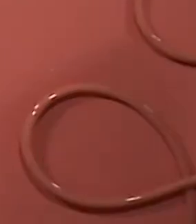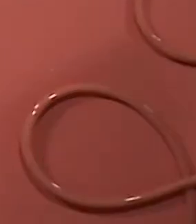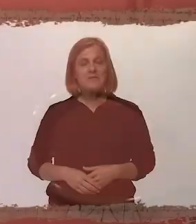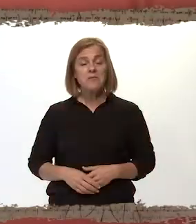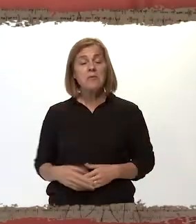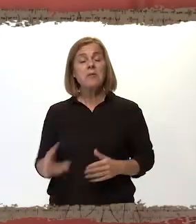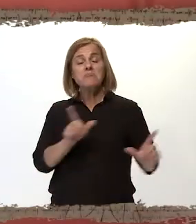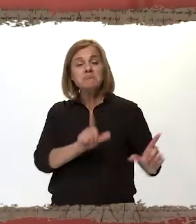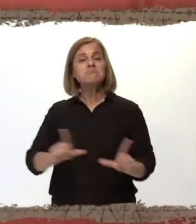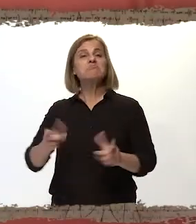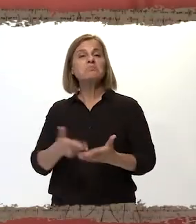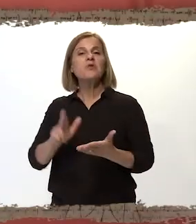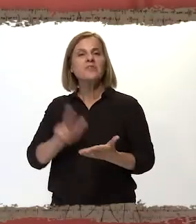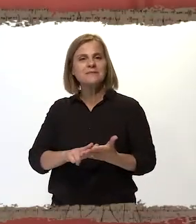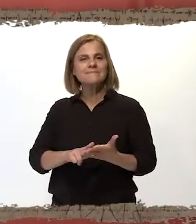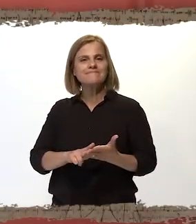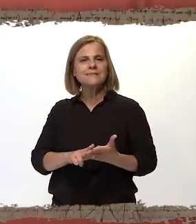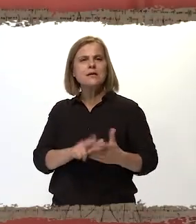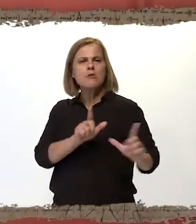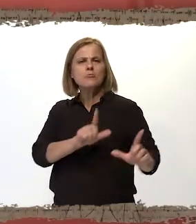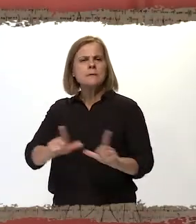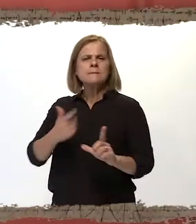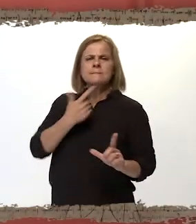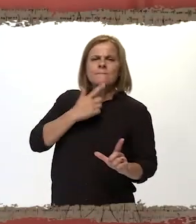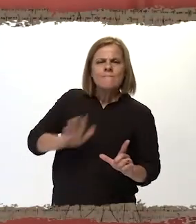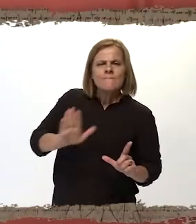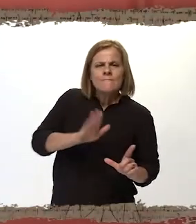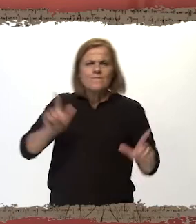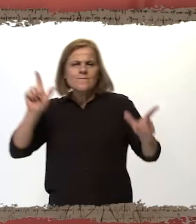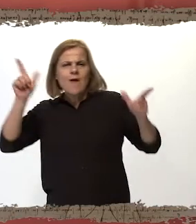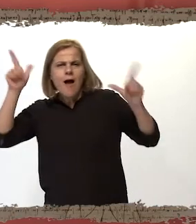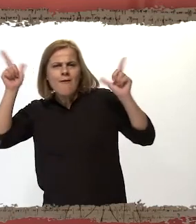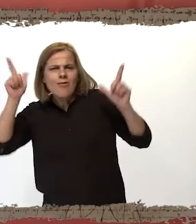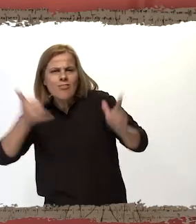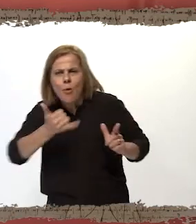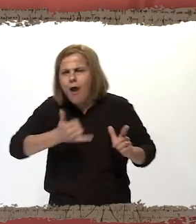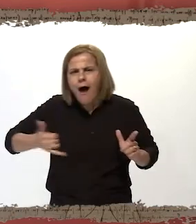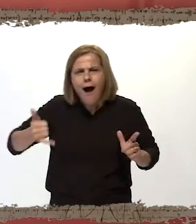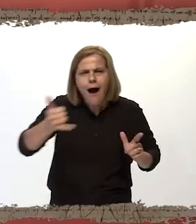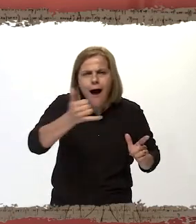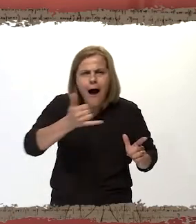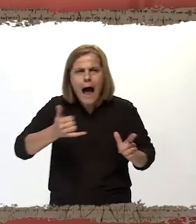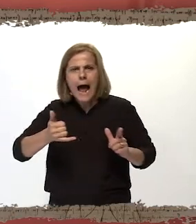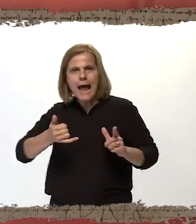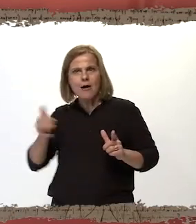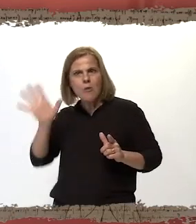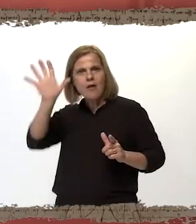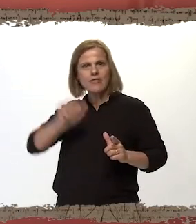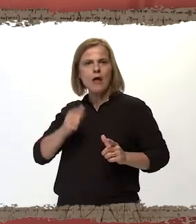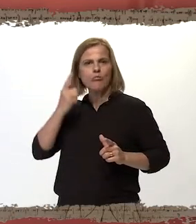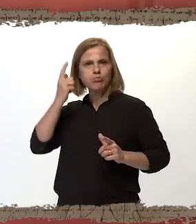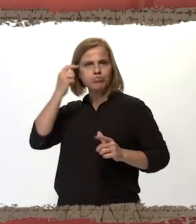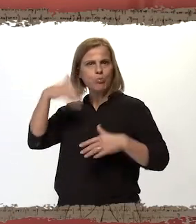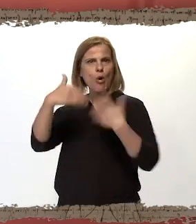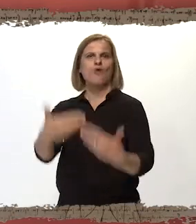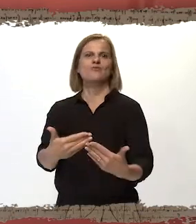Estamos de vuelta con el programa que encuentra el misterio y la aventura debajo de la alfombra. Y le pasa por encima a la aspiradora del